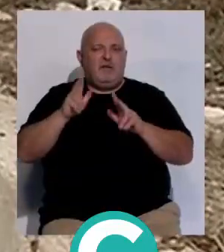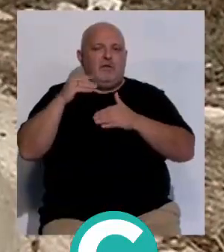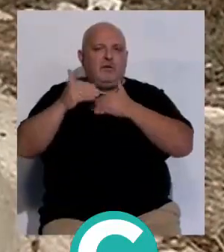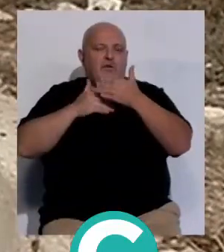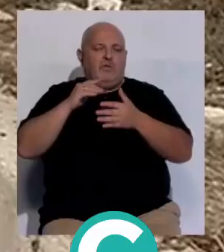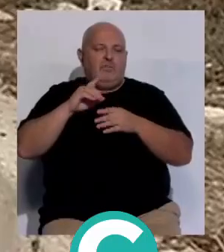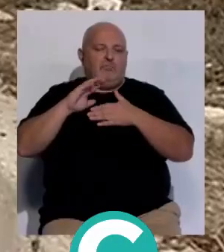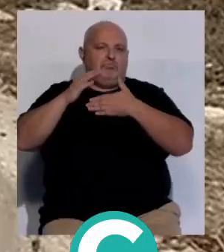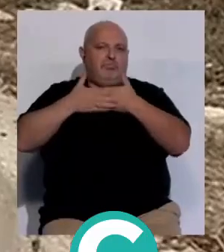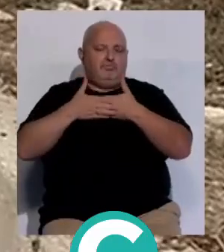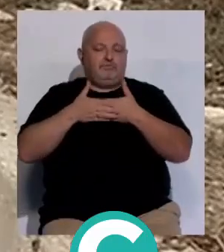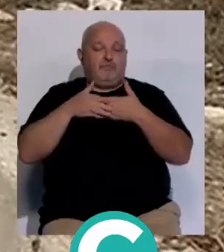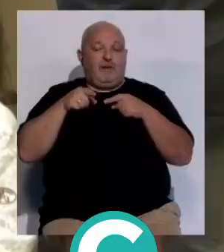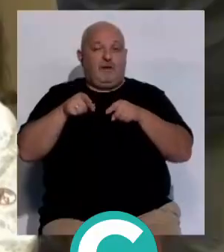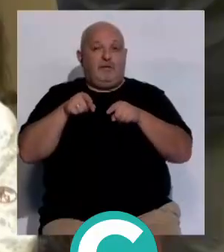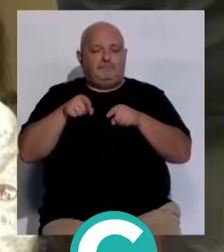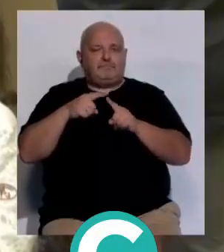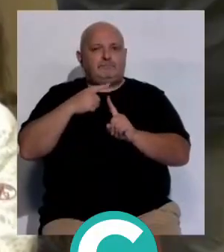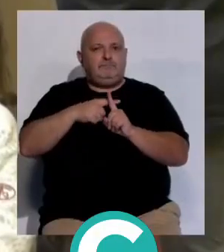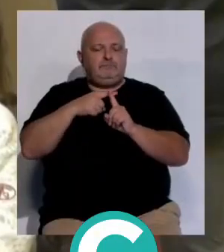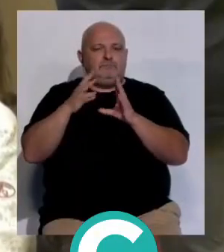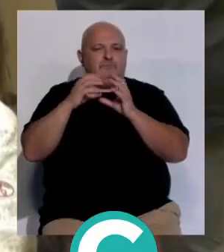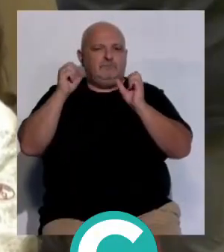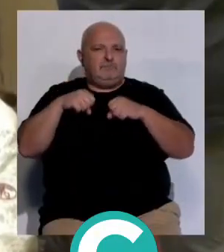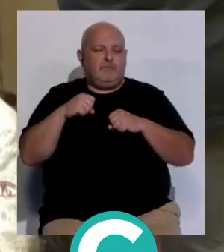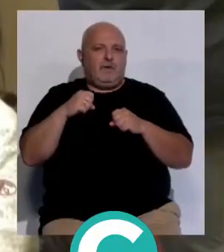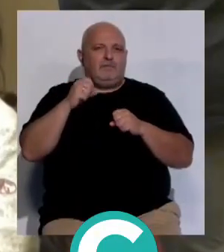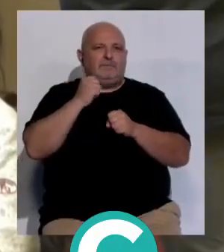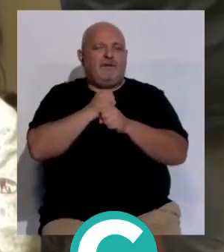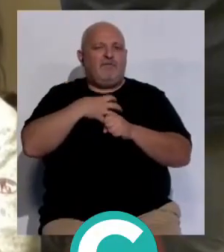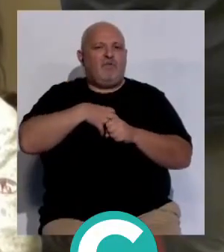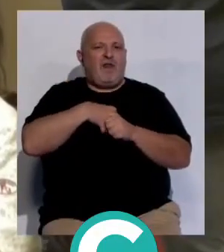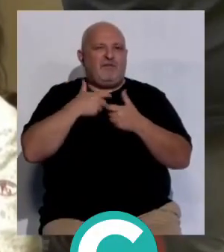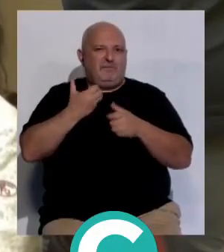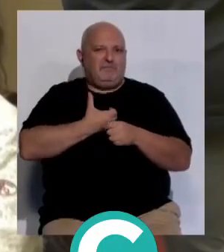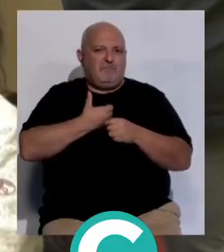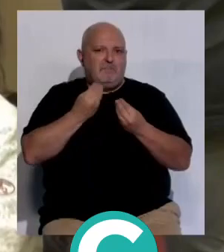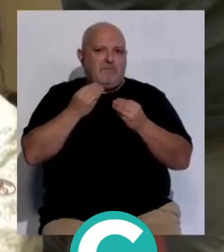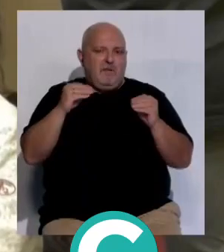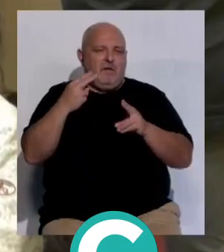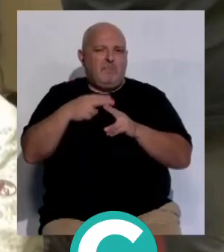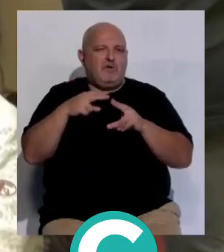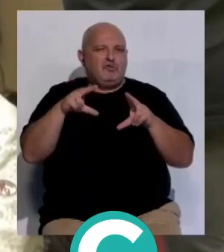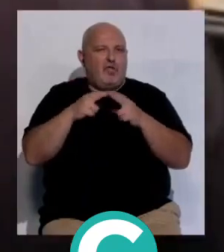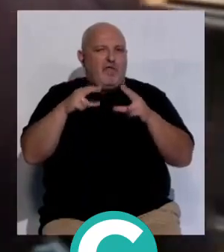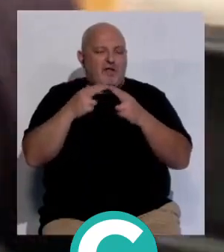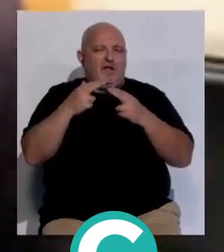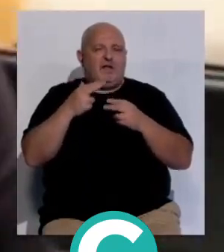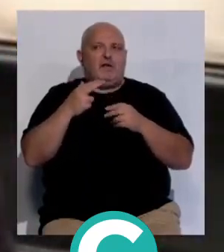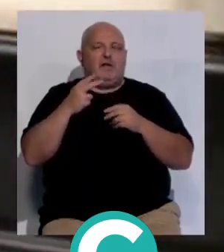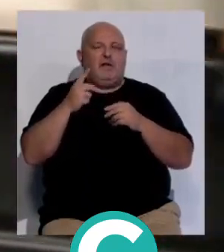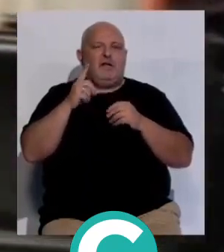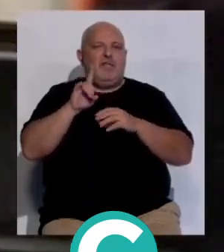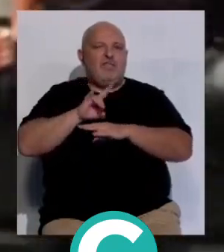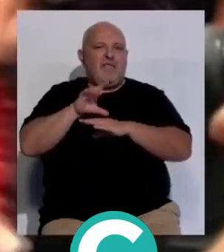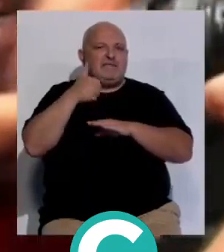próxima clausura a todo ello ha sumado el acuerdo regulador del personal funcionario el refuerzo de las políticas sociales el freno a